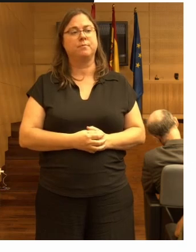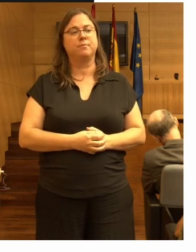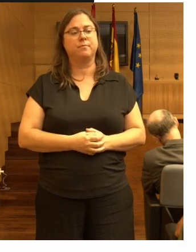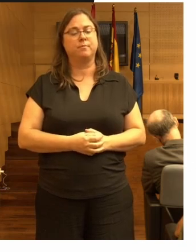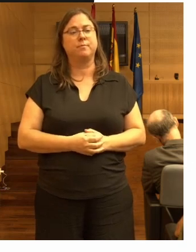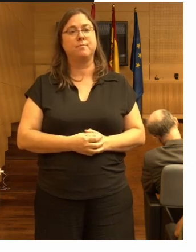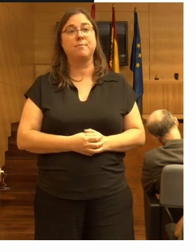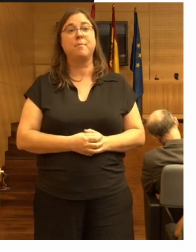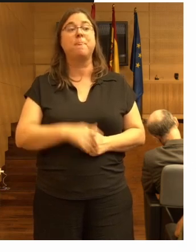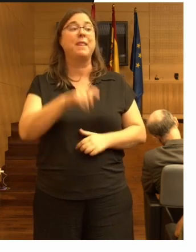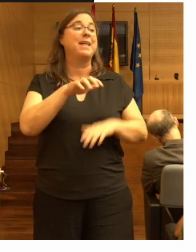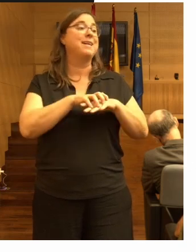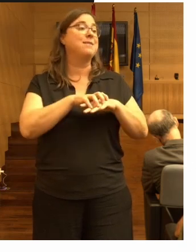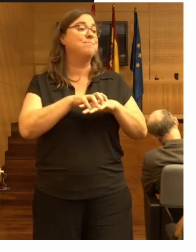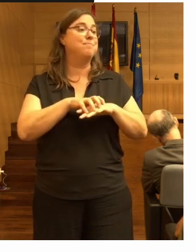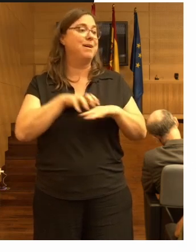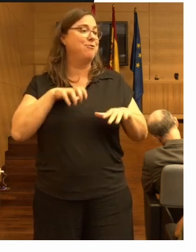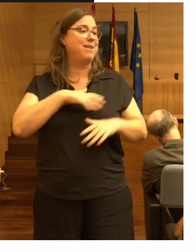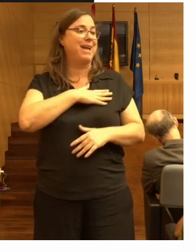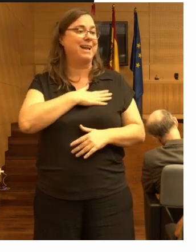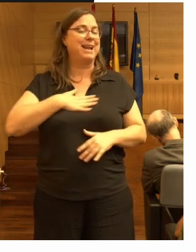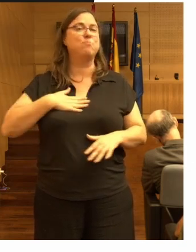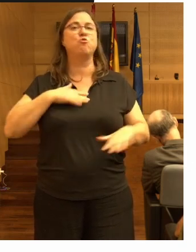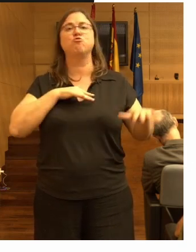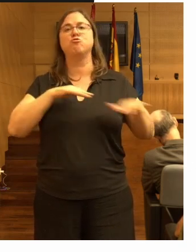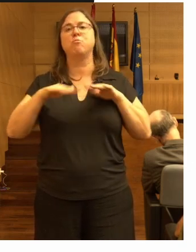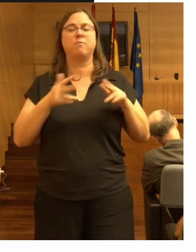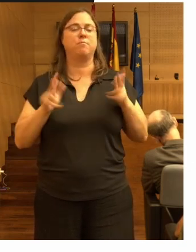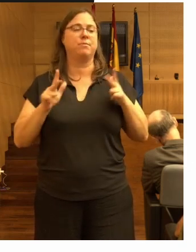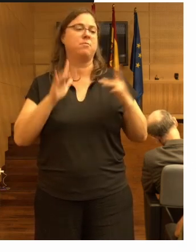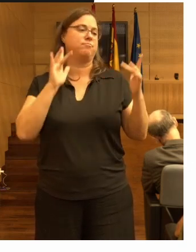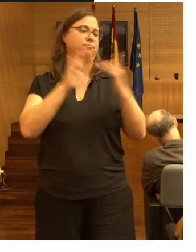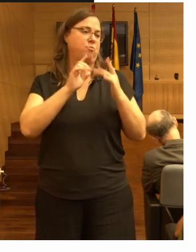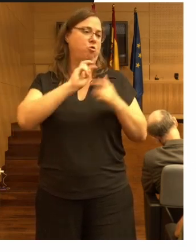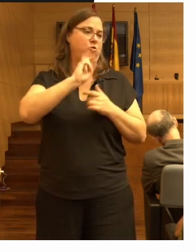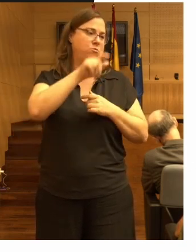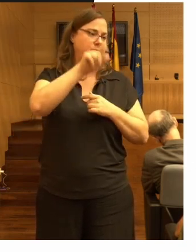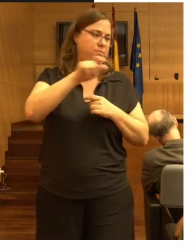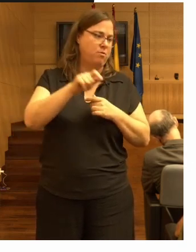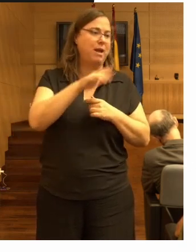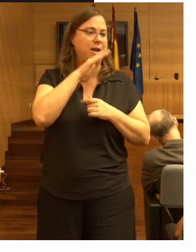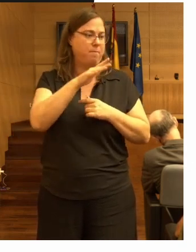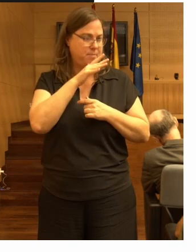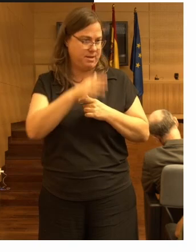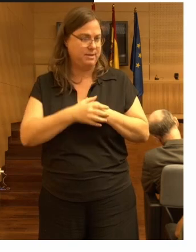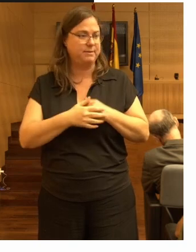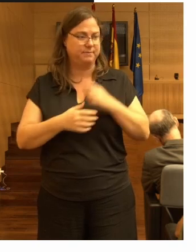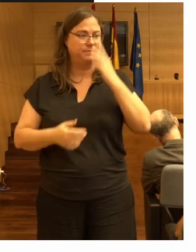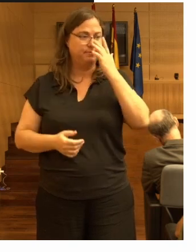la mayoría de nosotros quieren poder moverse para ir a hablar con otros hay que estar pasando por ahí